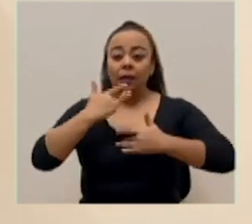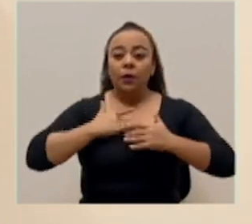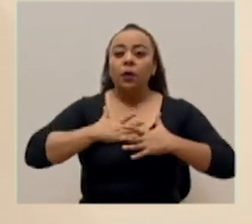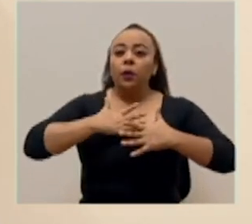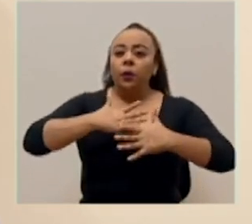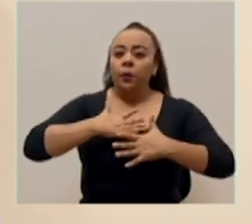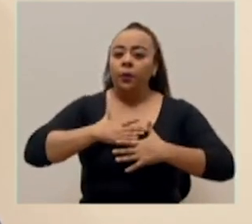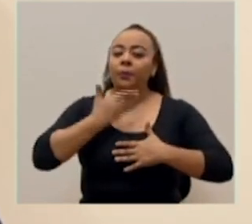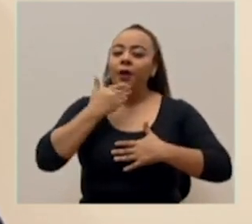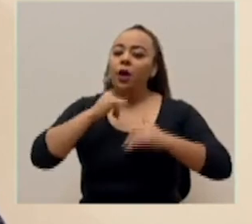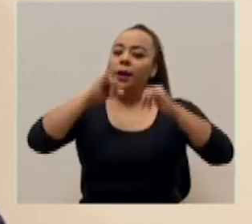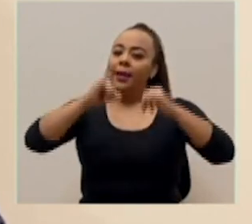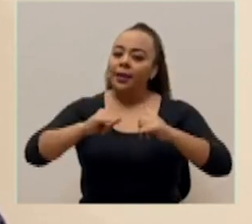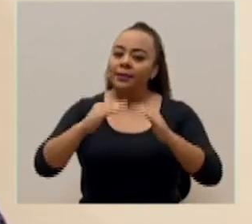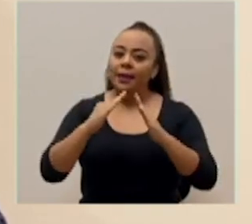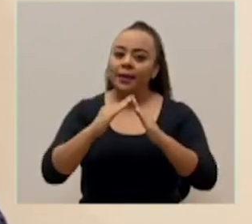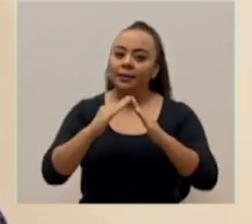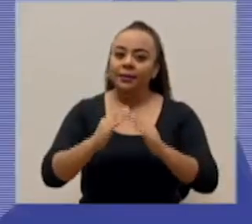es mejor quedarse en casa.